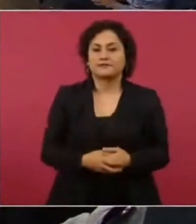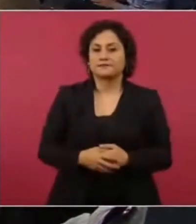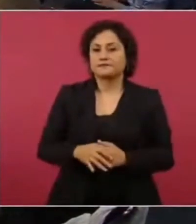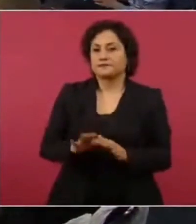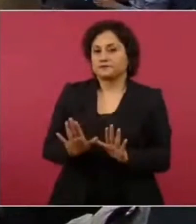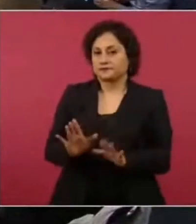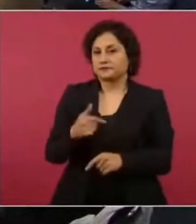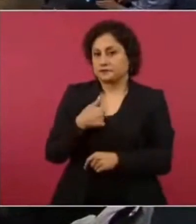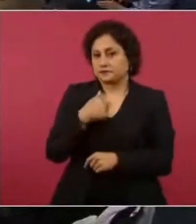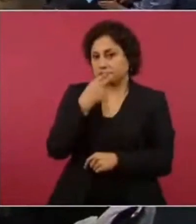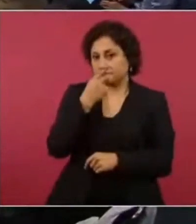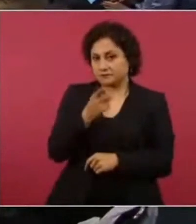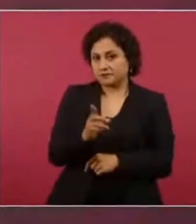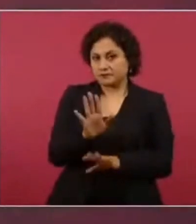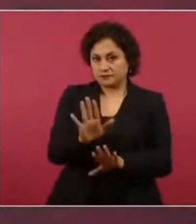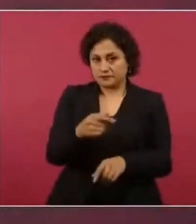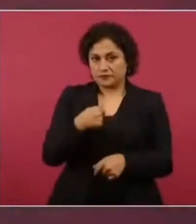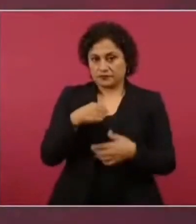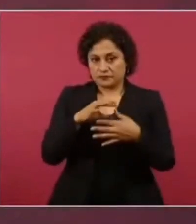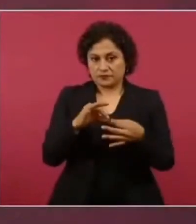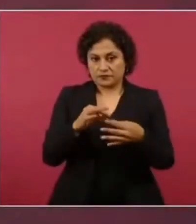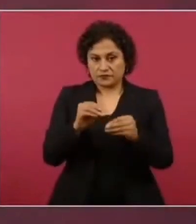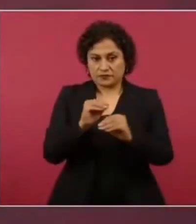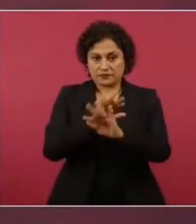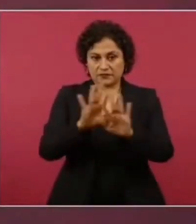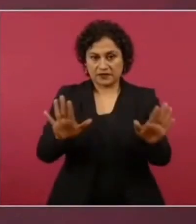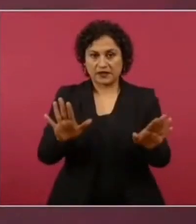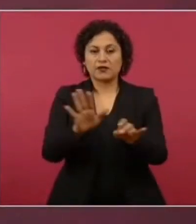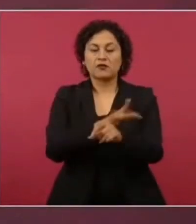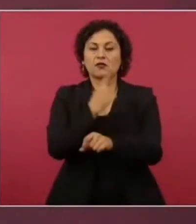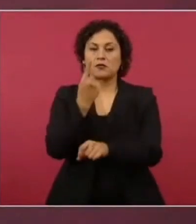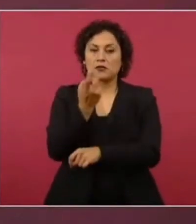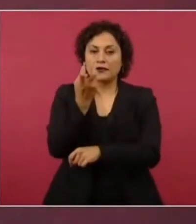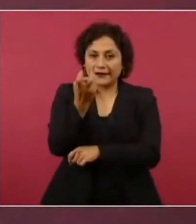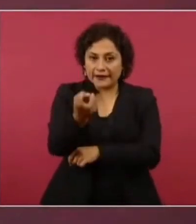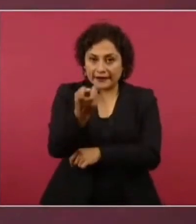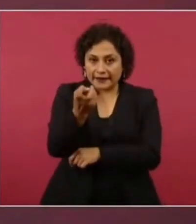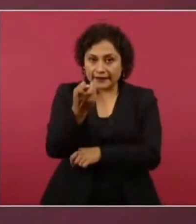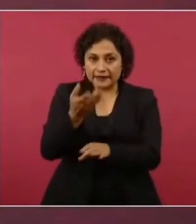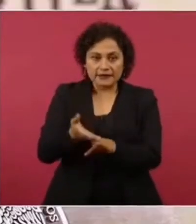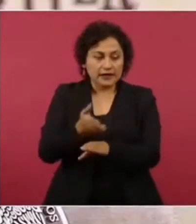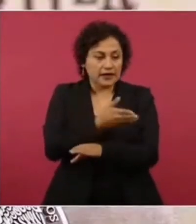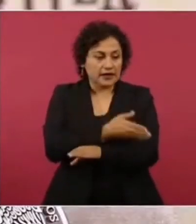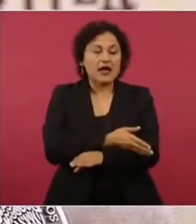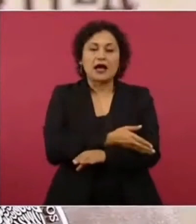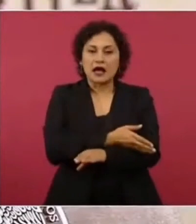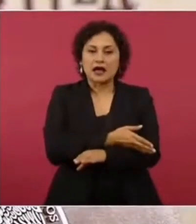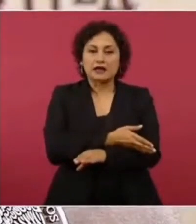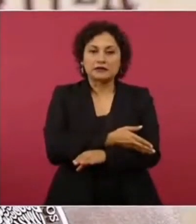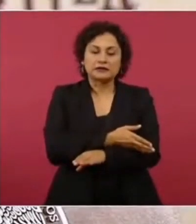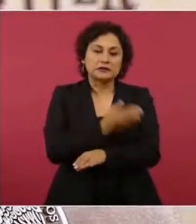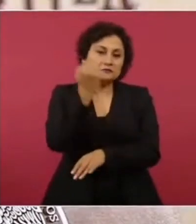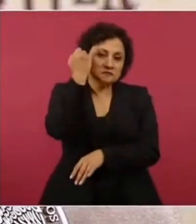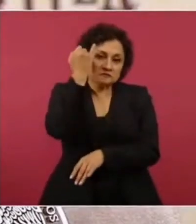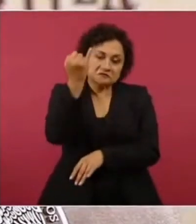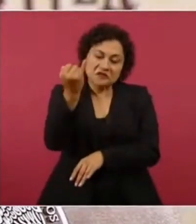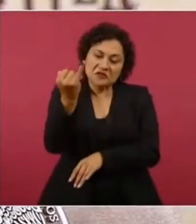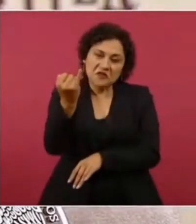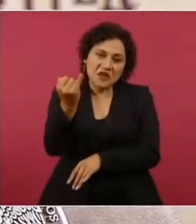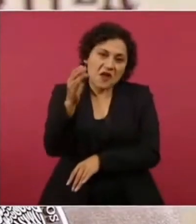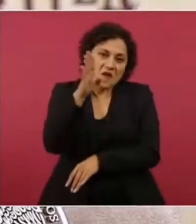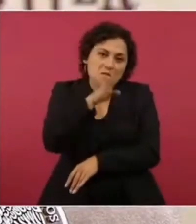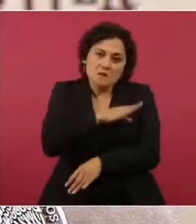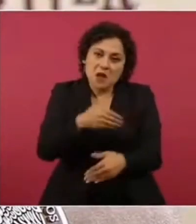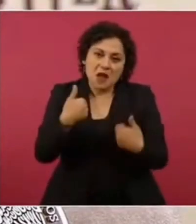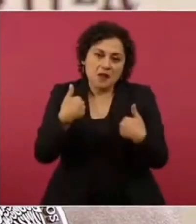y lo aclaro porque hubo allí un malentendido, hubo una falta